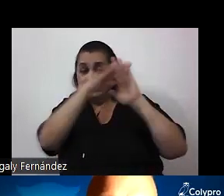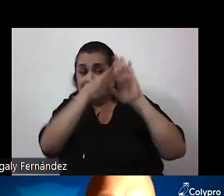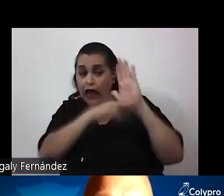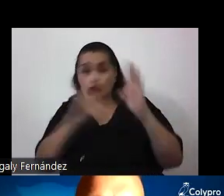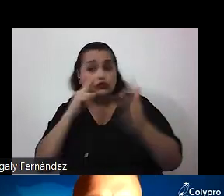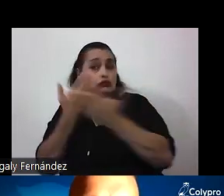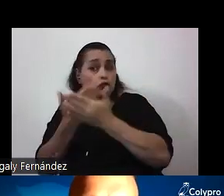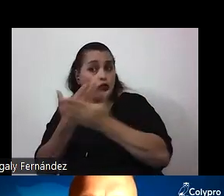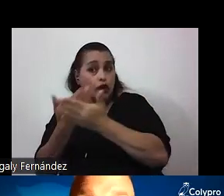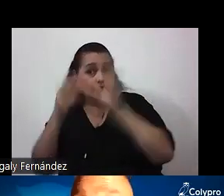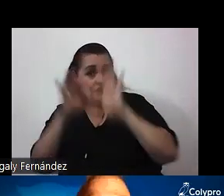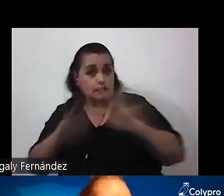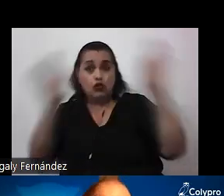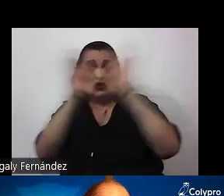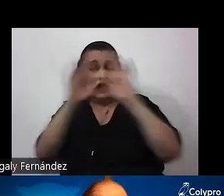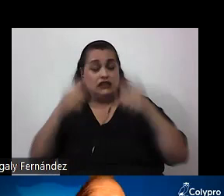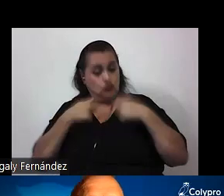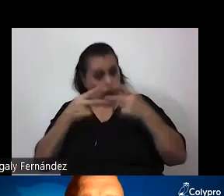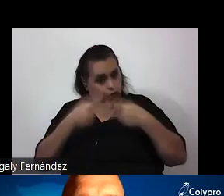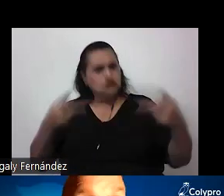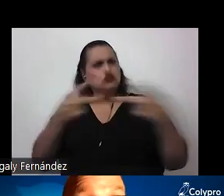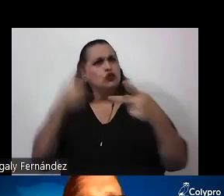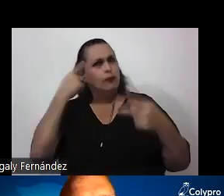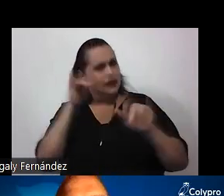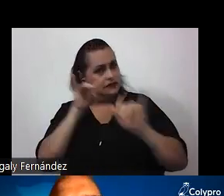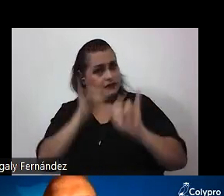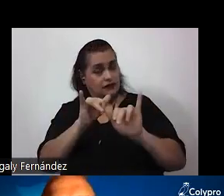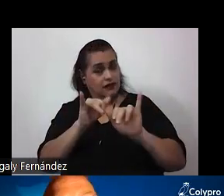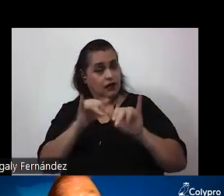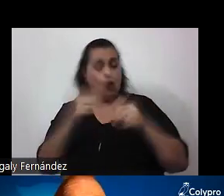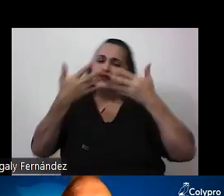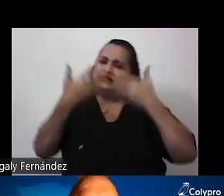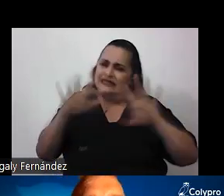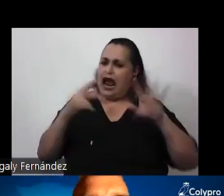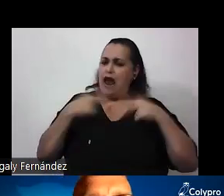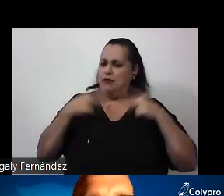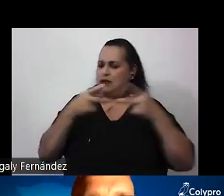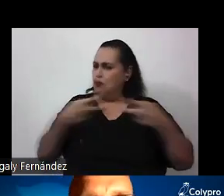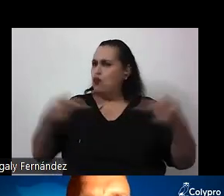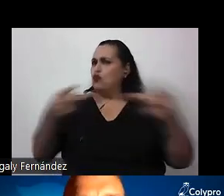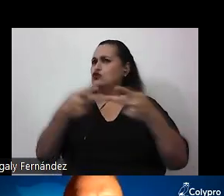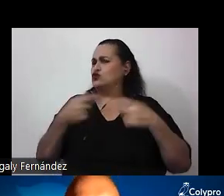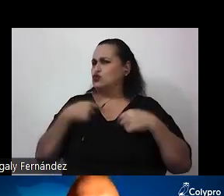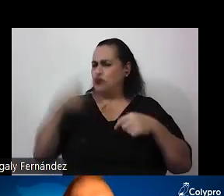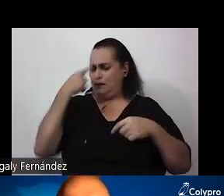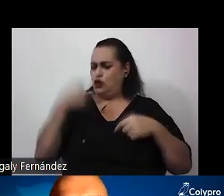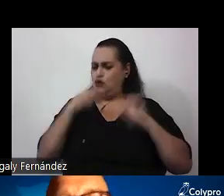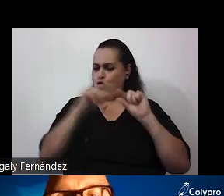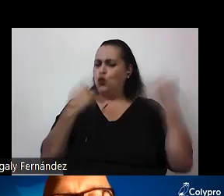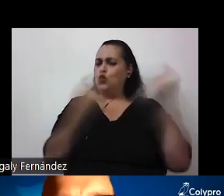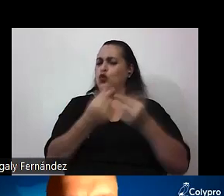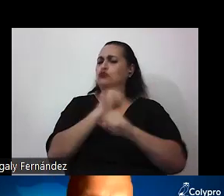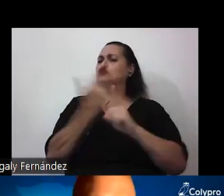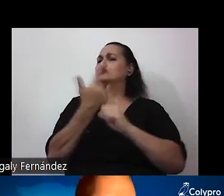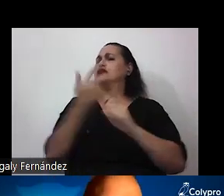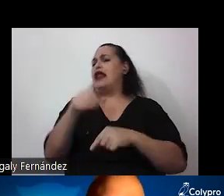relevantes para tomar esta postura o será por ejemplo que ya tomamos postura porque pertenecemos a un grupo social en el cual eso es lo que está